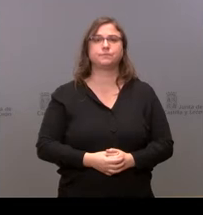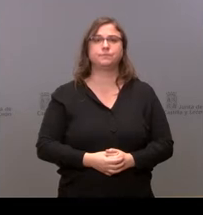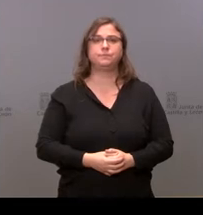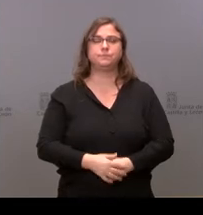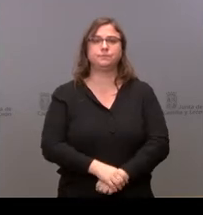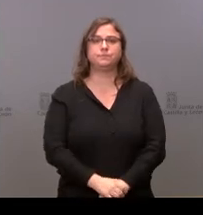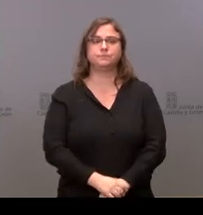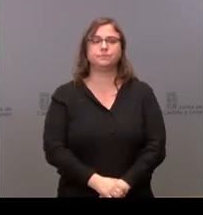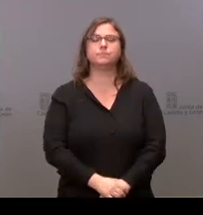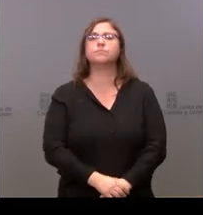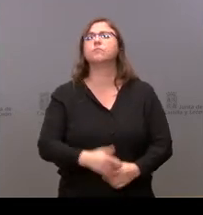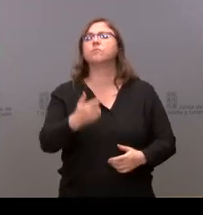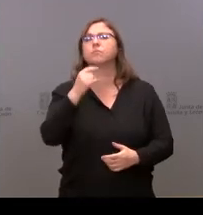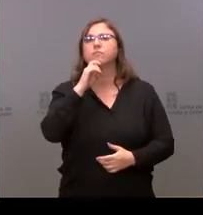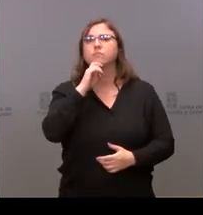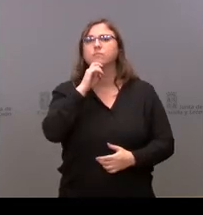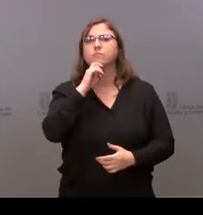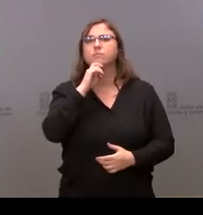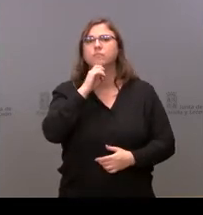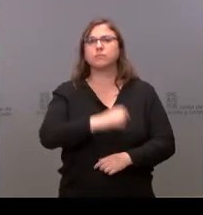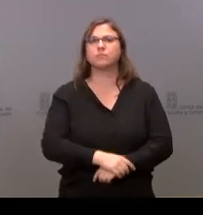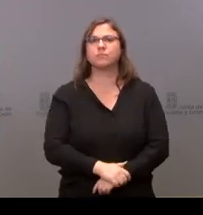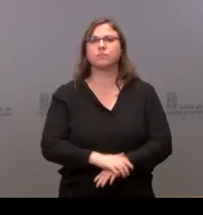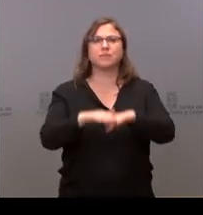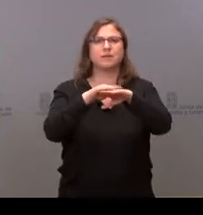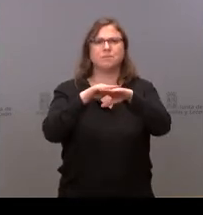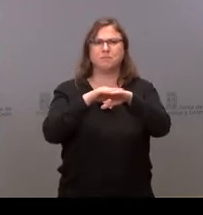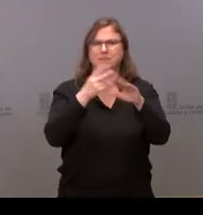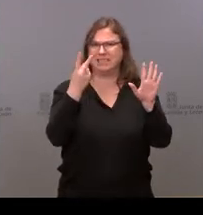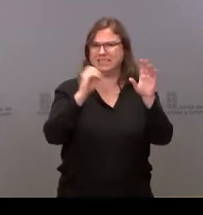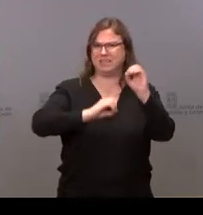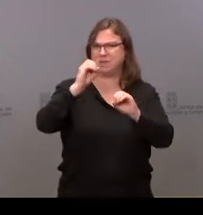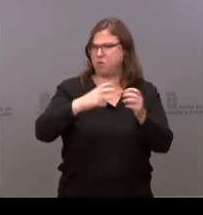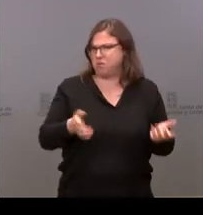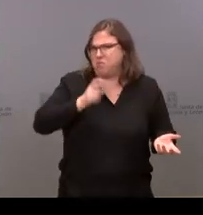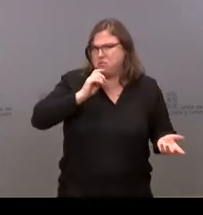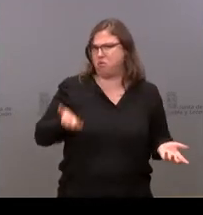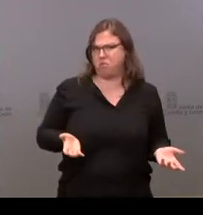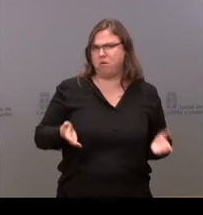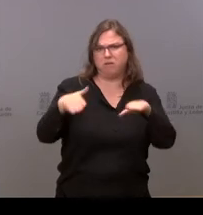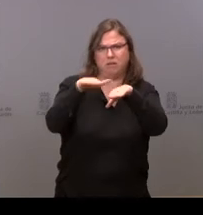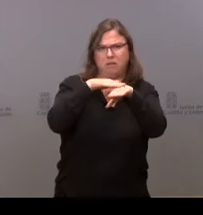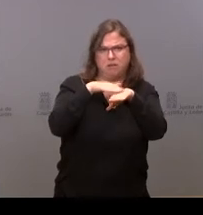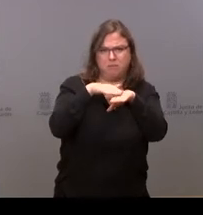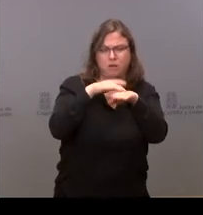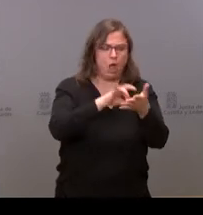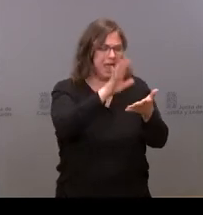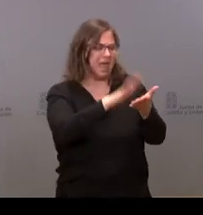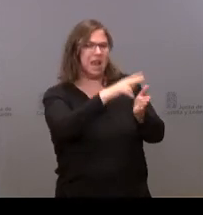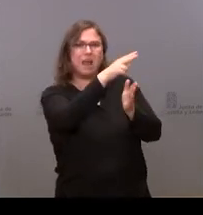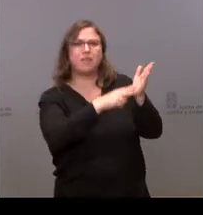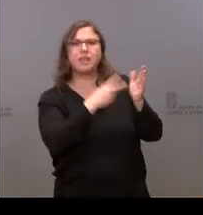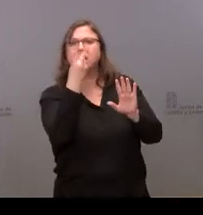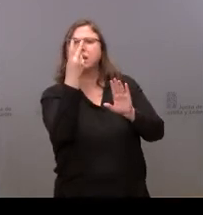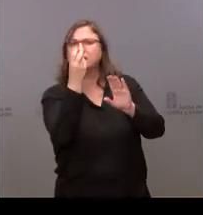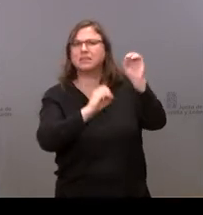Pero ¿cómo va a ser el 70%? Disculpeme ¿el 70%? Hemos leído todos el acta el 70% no